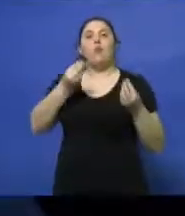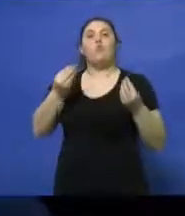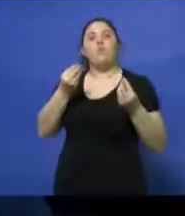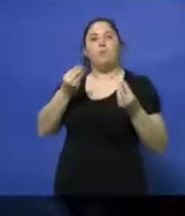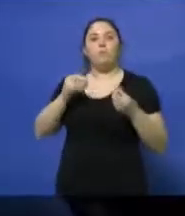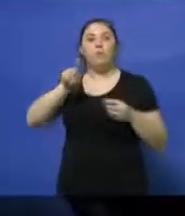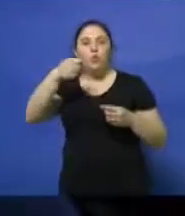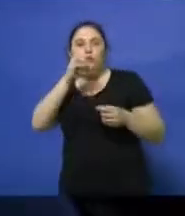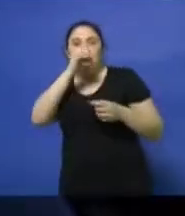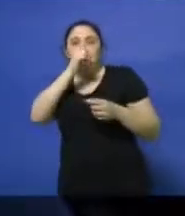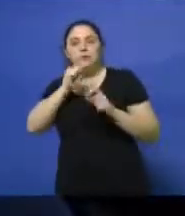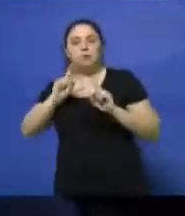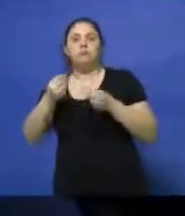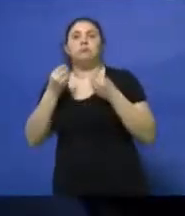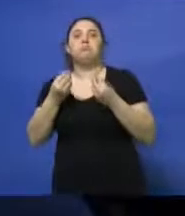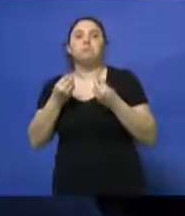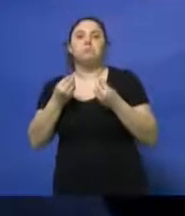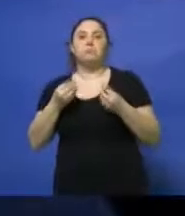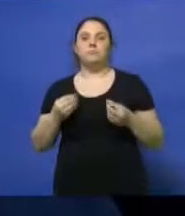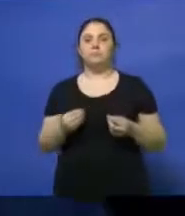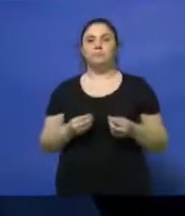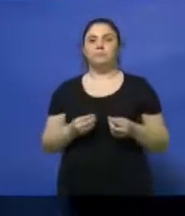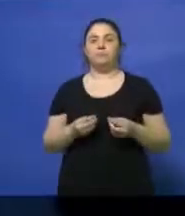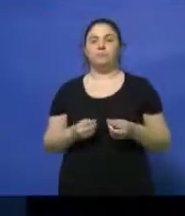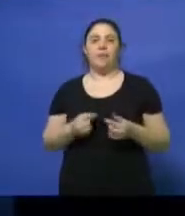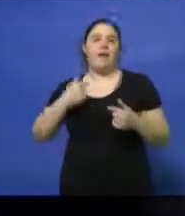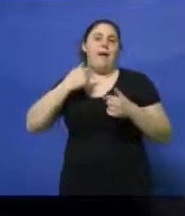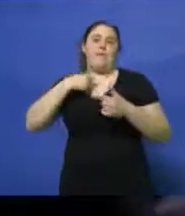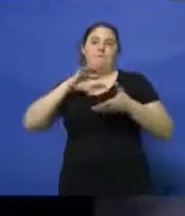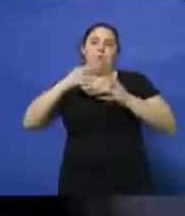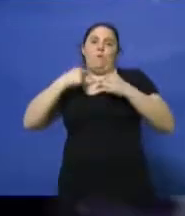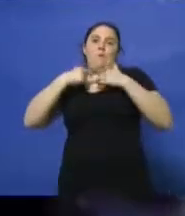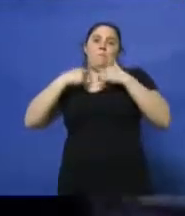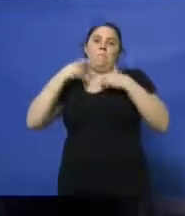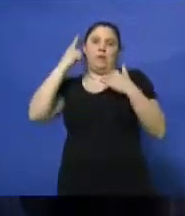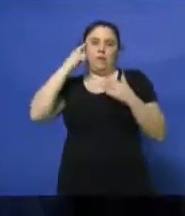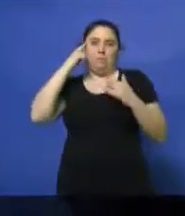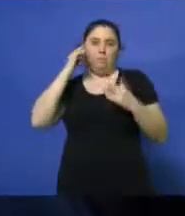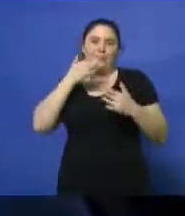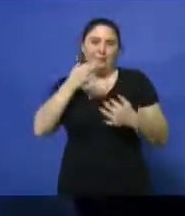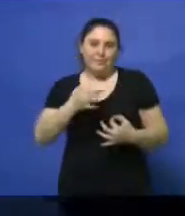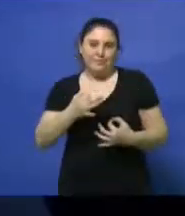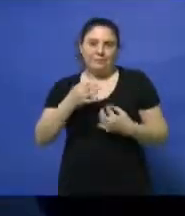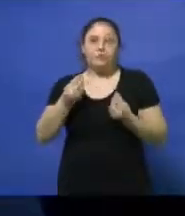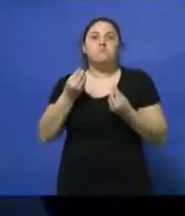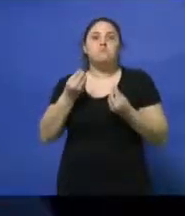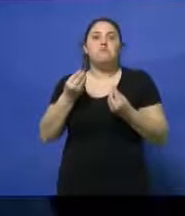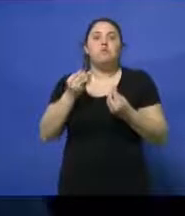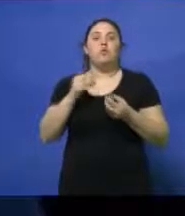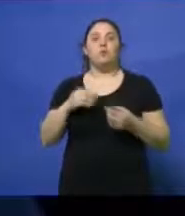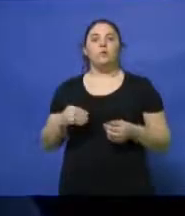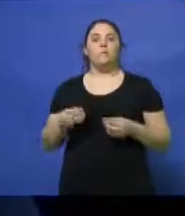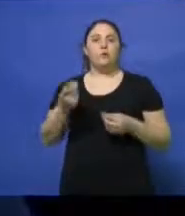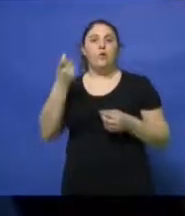uno tiene que tener, yo vaya, mi forma de pensar, ¿cierto? Que tenés que administrar